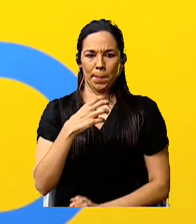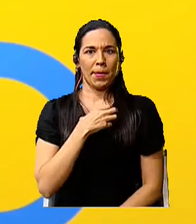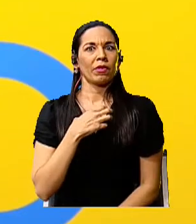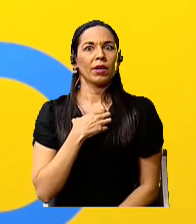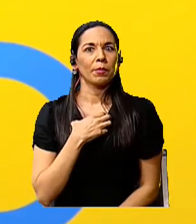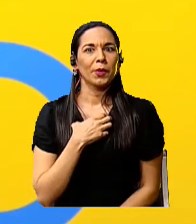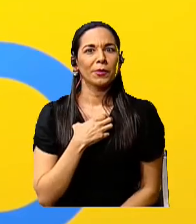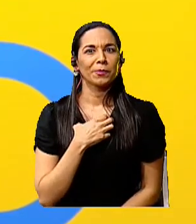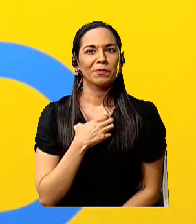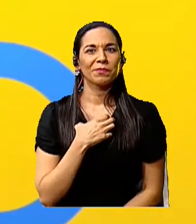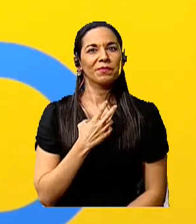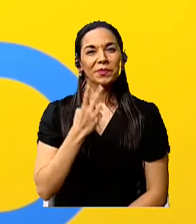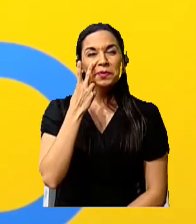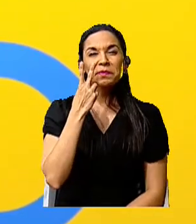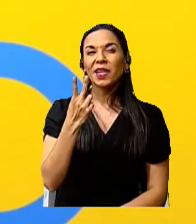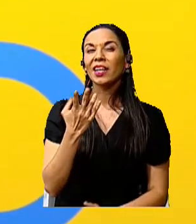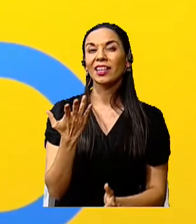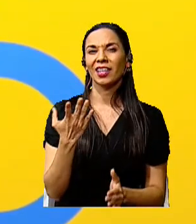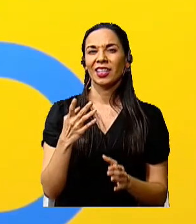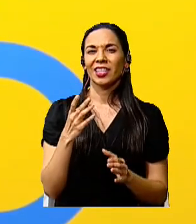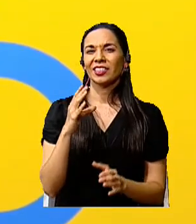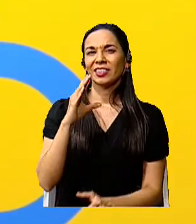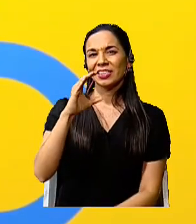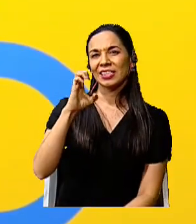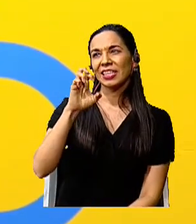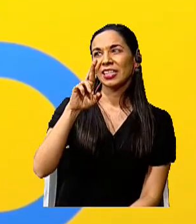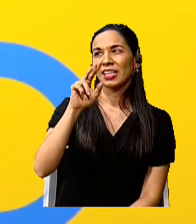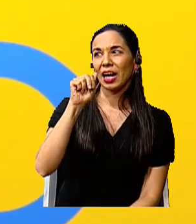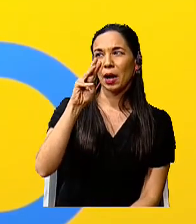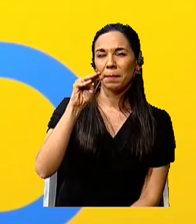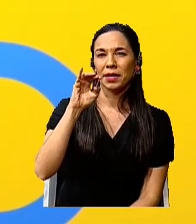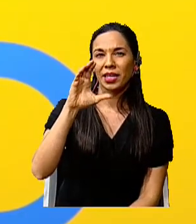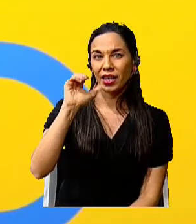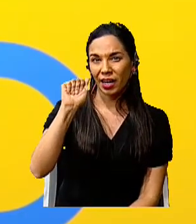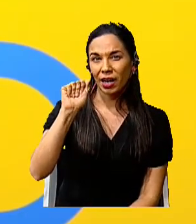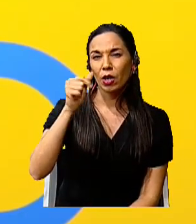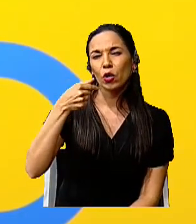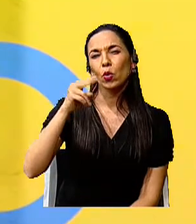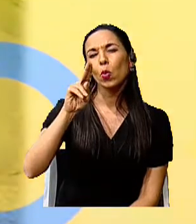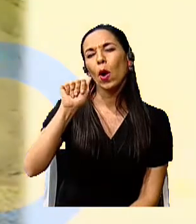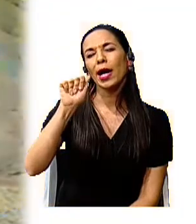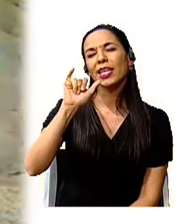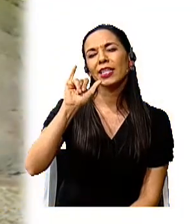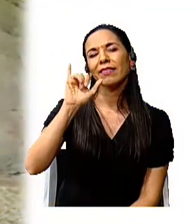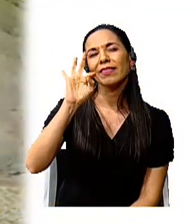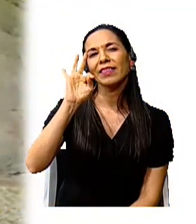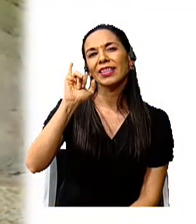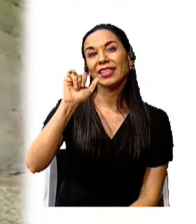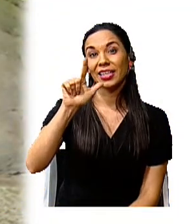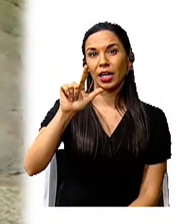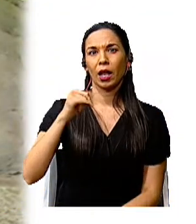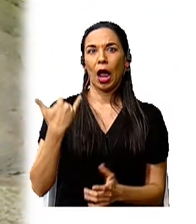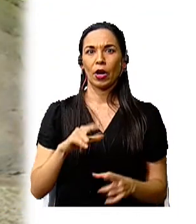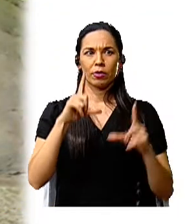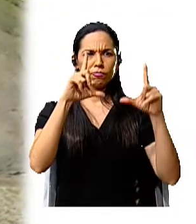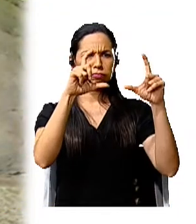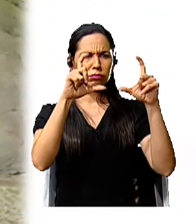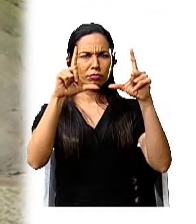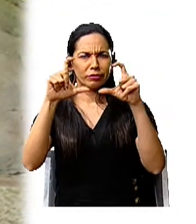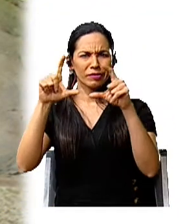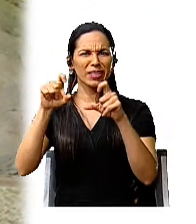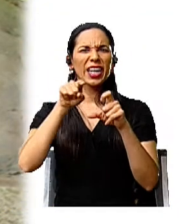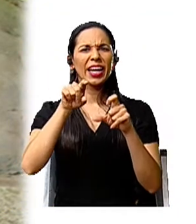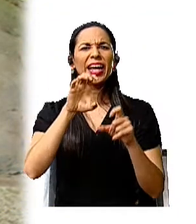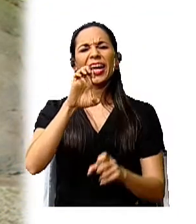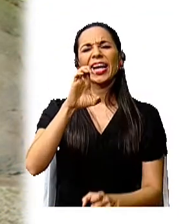tiene que ver con la cerámica guaitil. Hemos tomado algunas imágenes del Ecomuseo